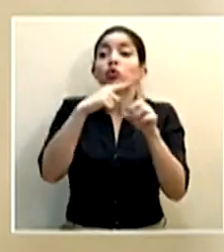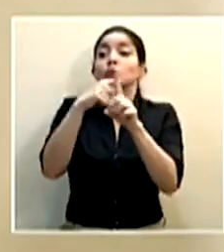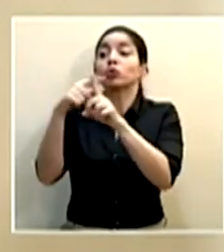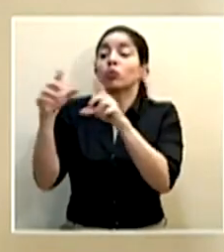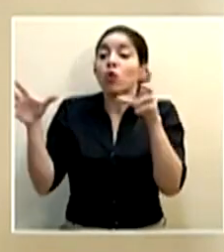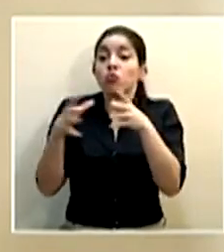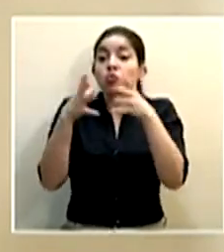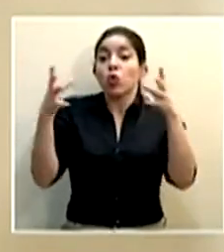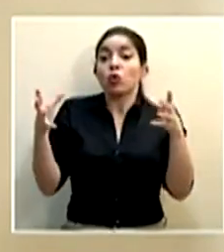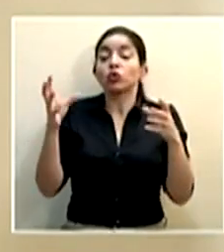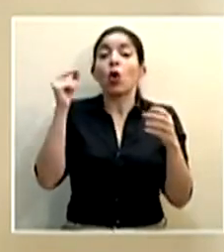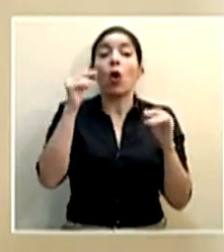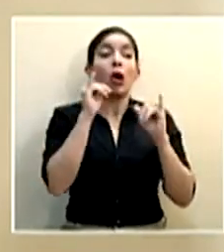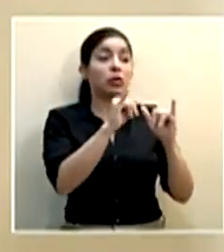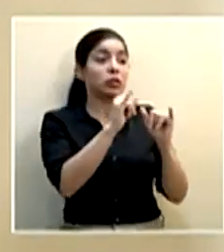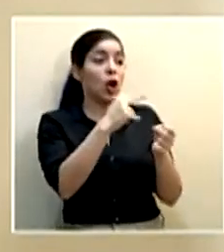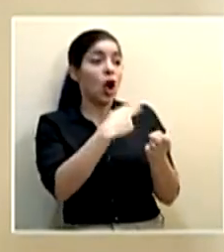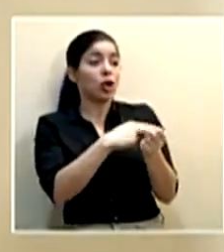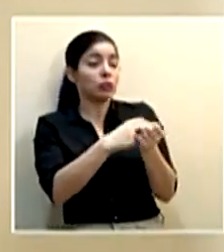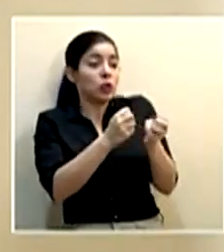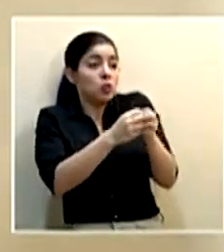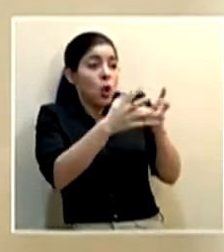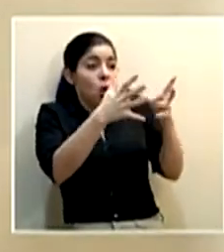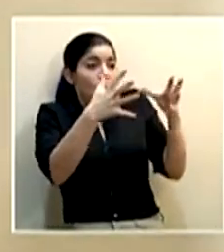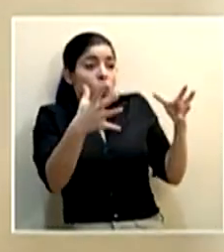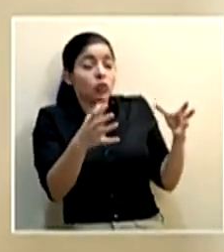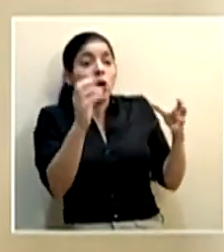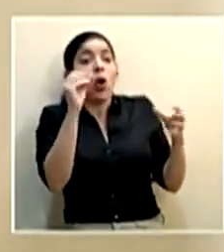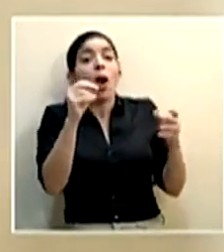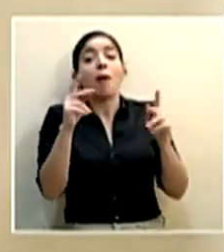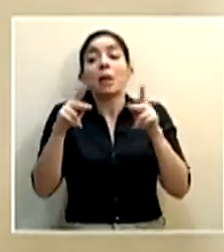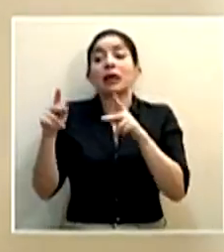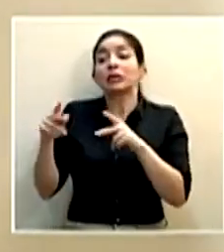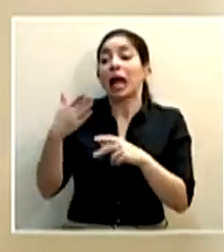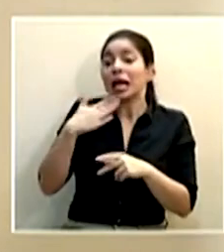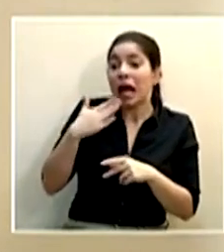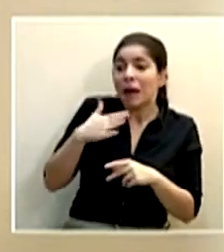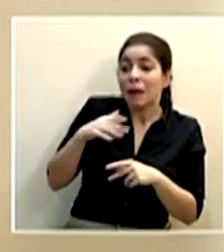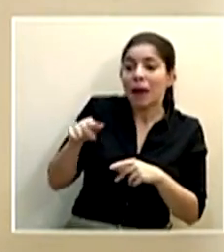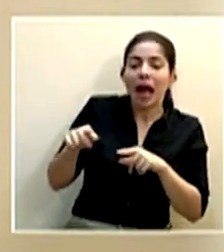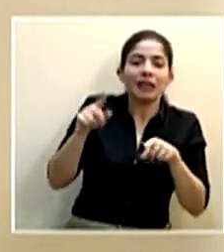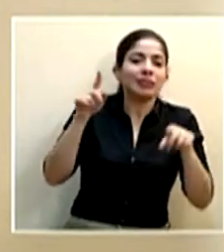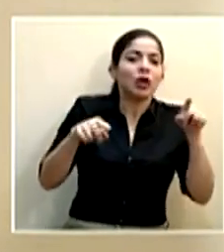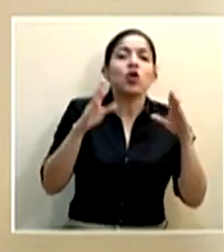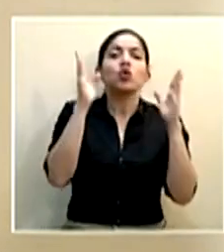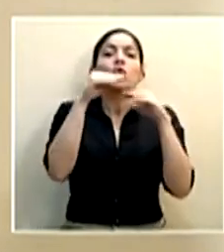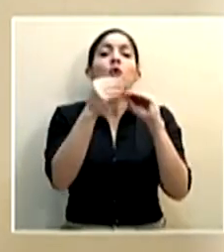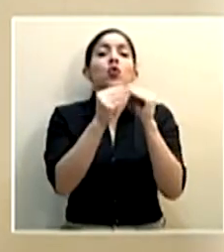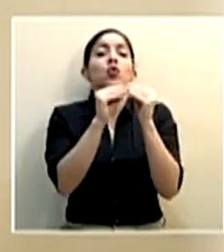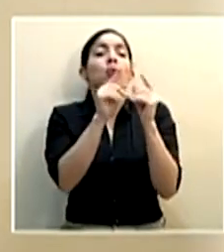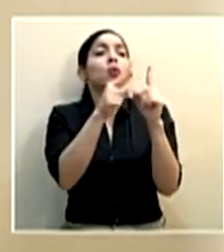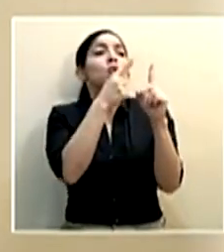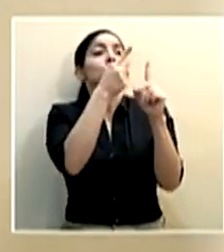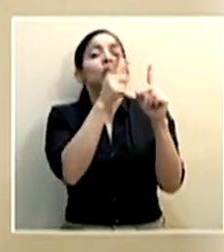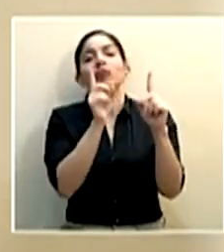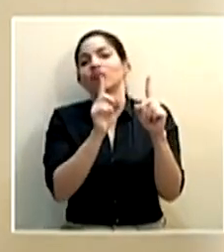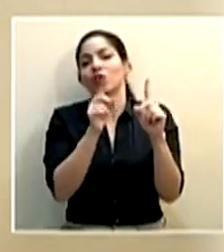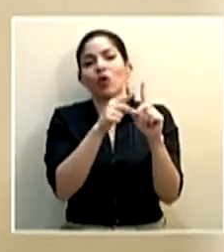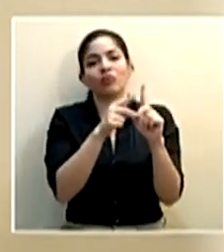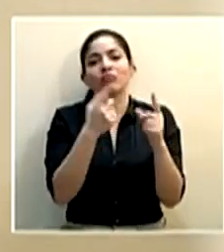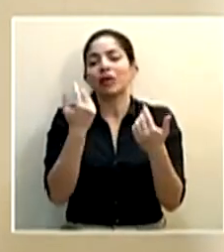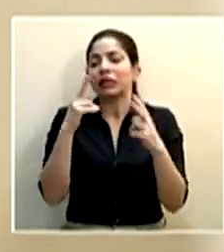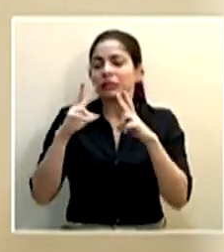una cantidad de internamientos más importantes, si son casos que se están comportando más graves. Así que no hay una fórmula específica, eso nosotros lo estamos valorando